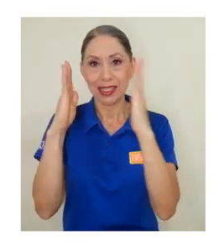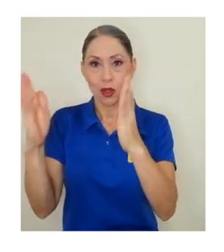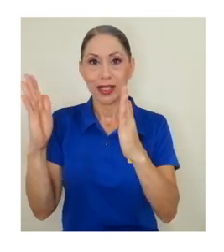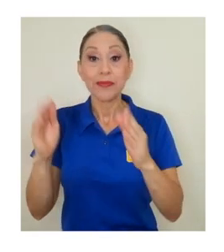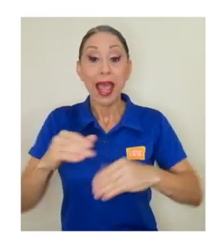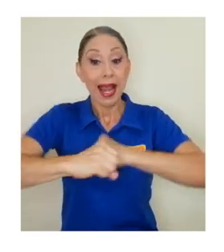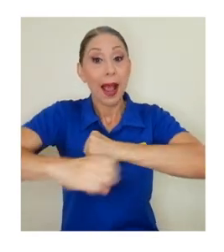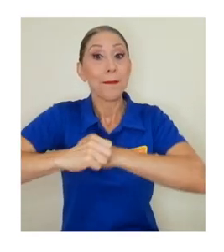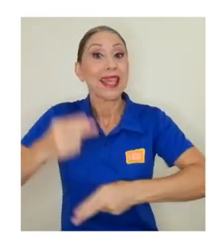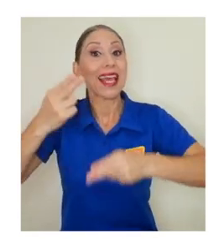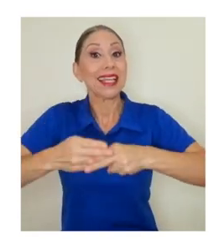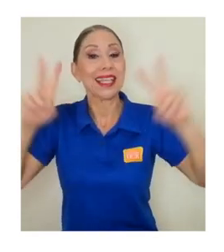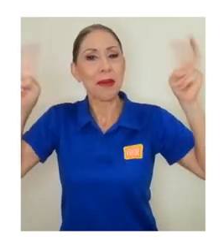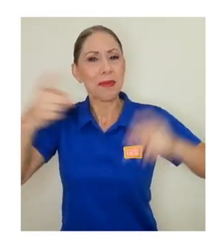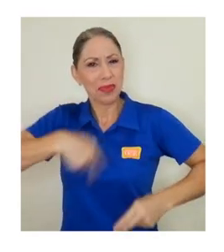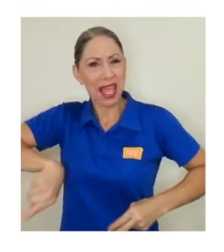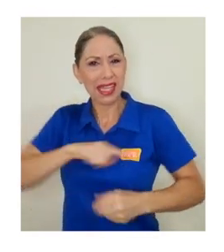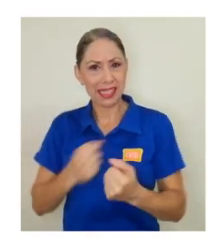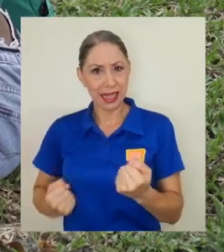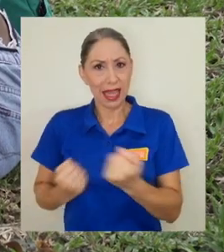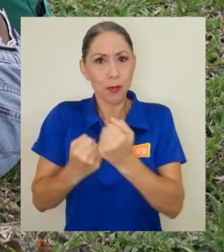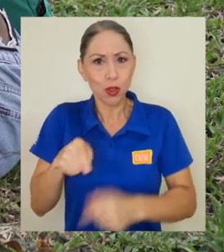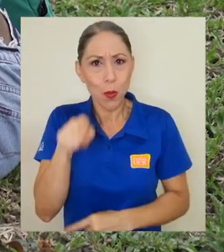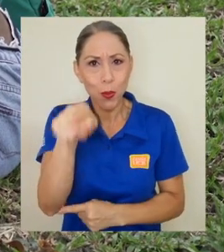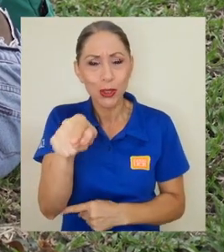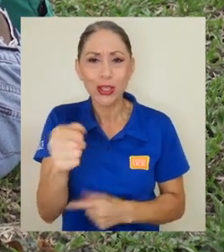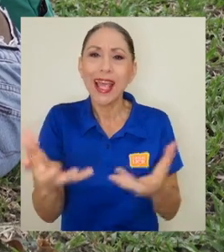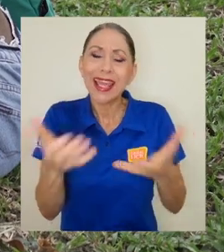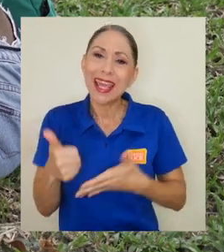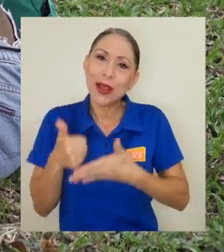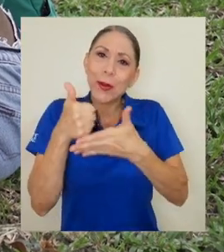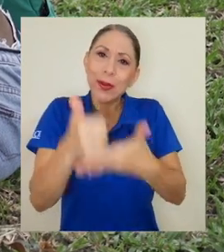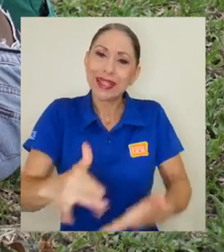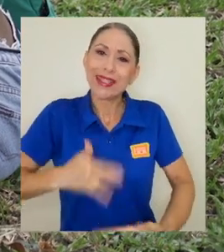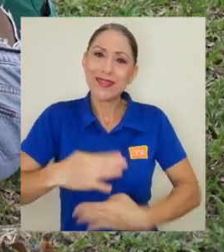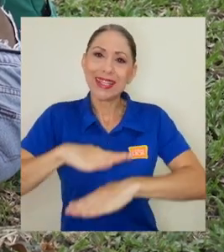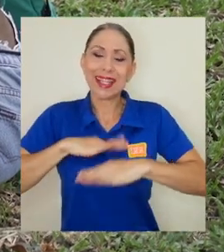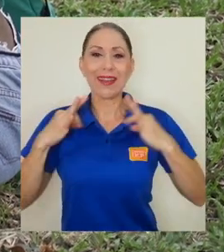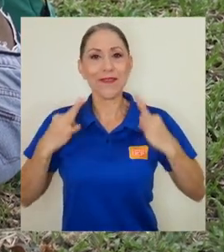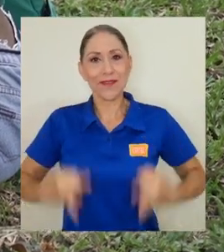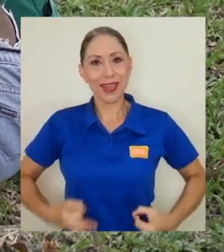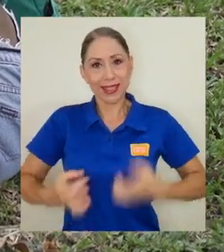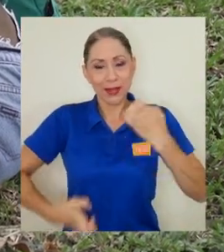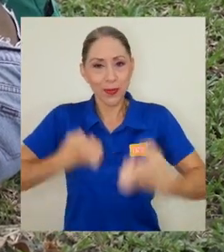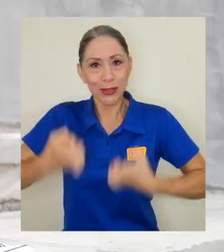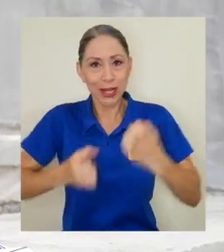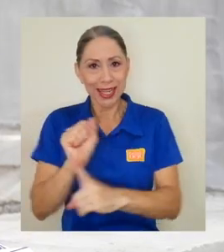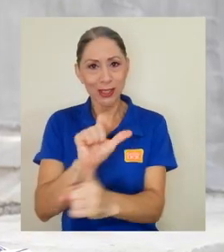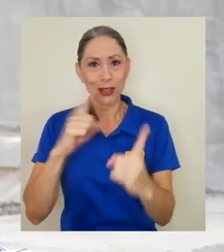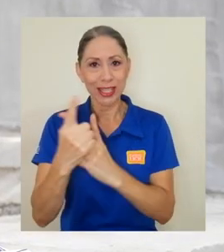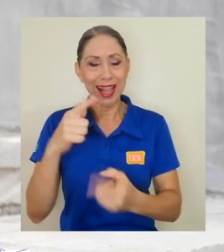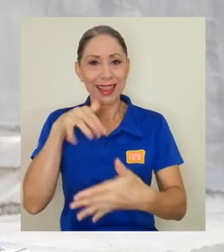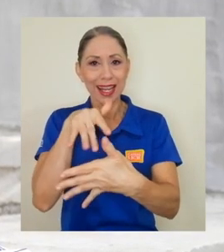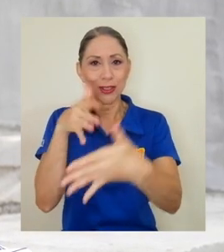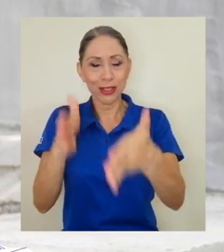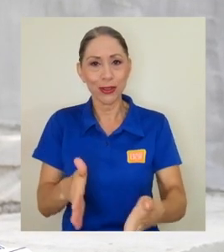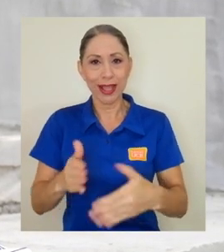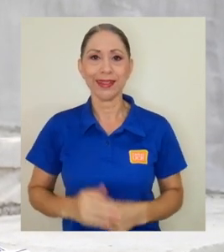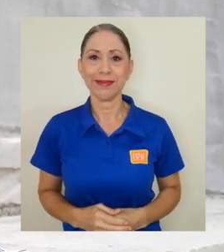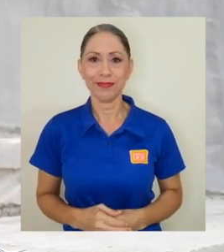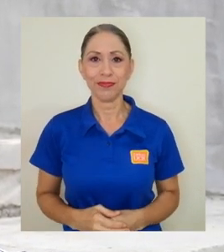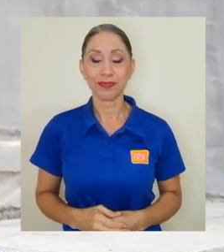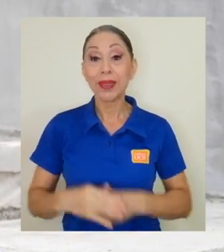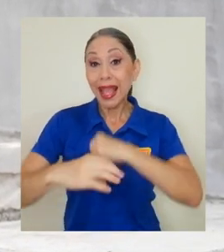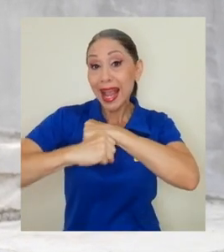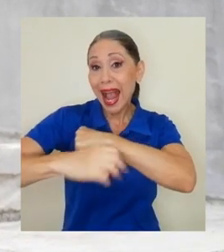pretende contribuir con el bienestar físico, emocional y social de los y las estudiantes. La campaña un poco